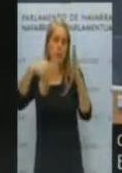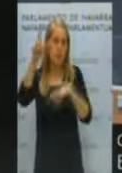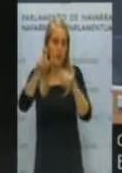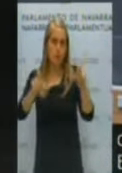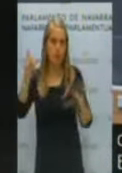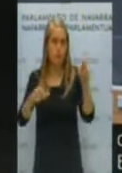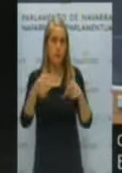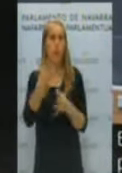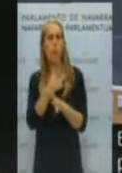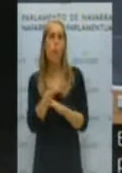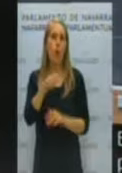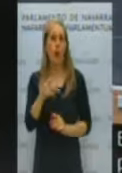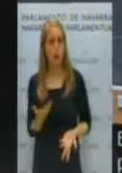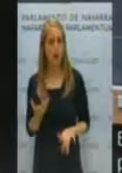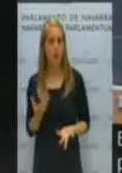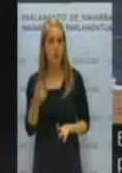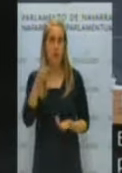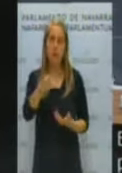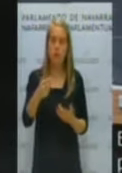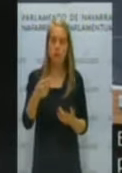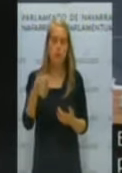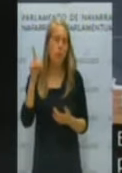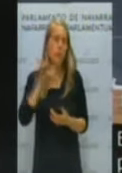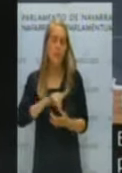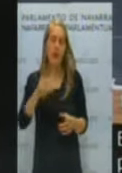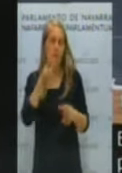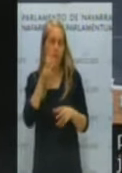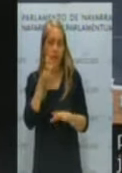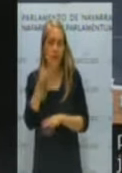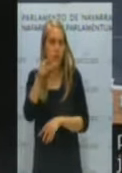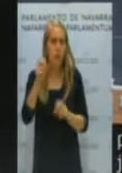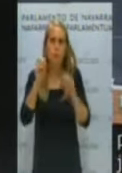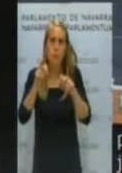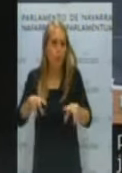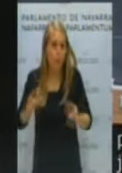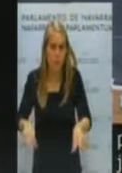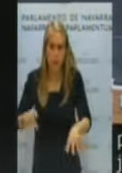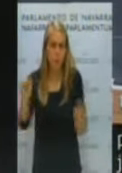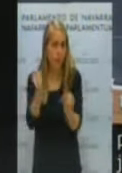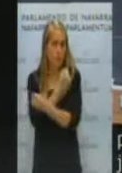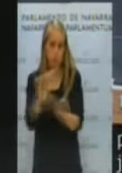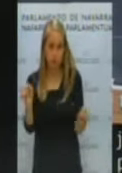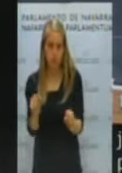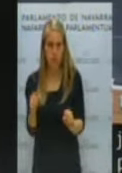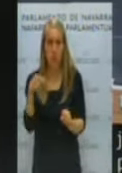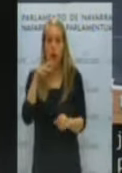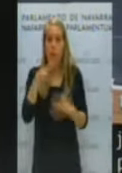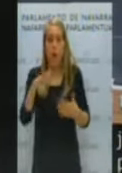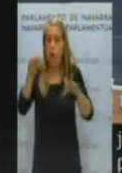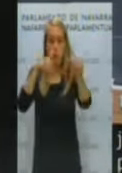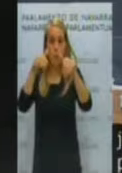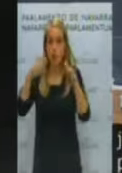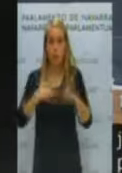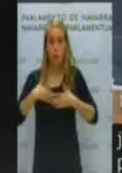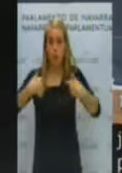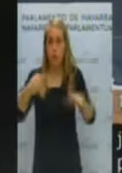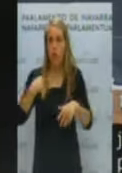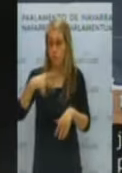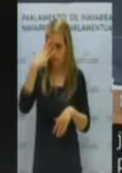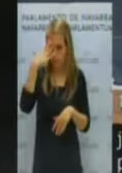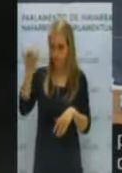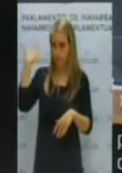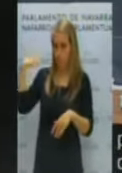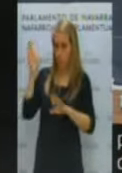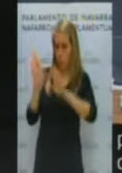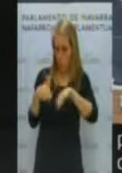porque la gestión es nefasta. No se puede hacer peor. Ahora saca usted la convocatoria que quiera. Yo le voy a recordar las últimas en las que